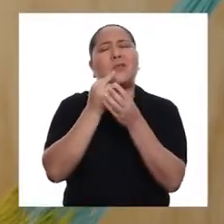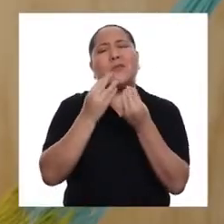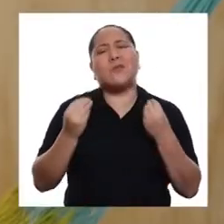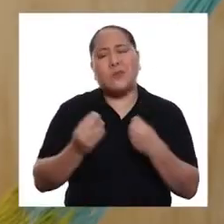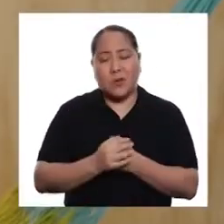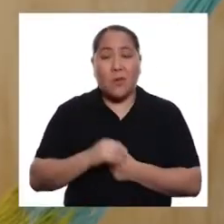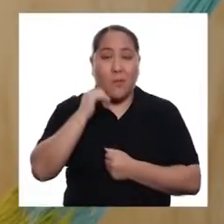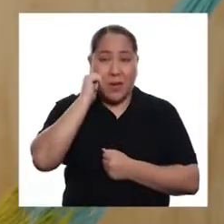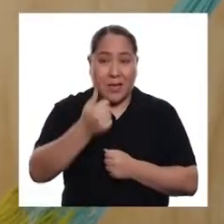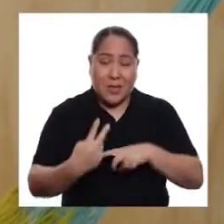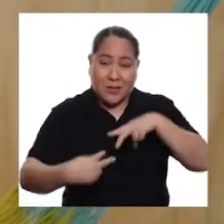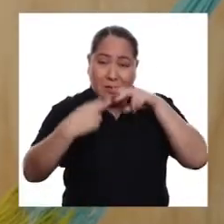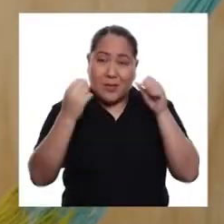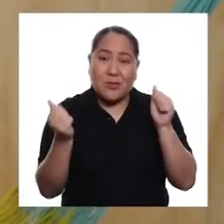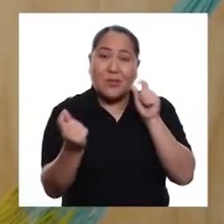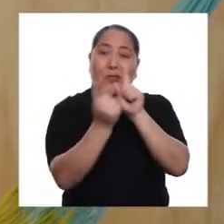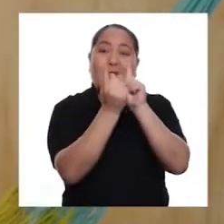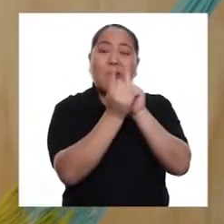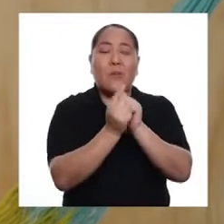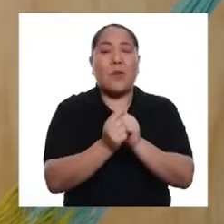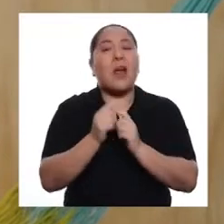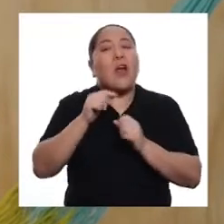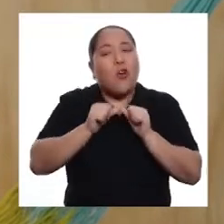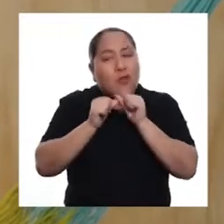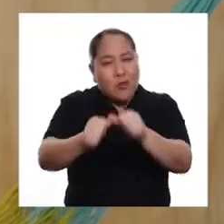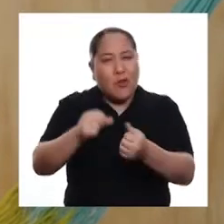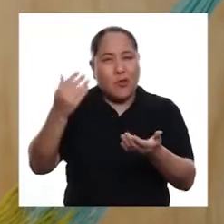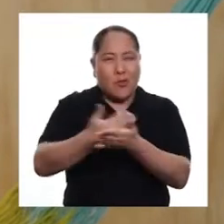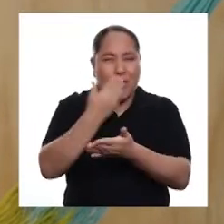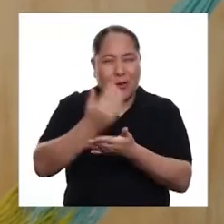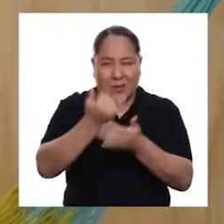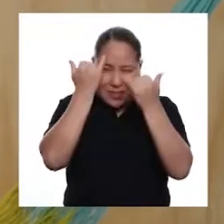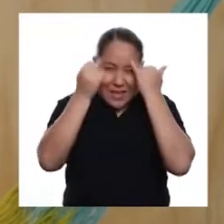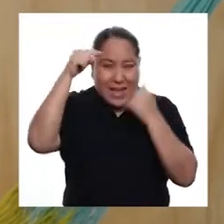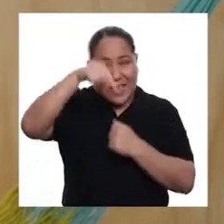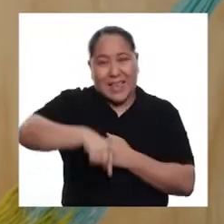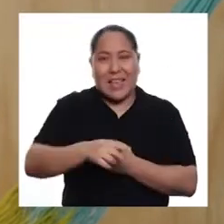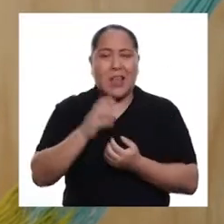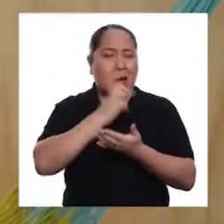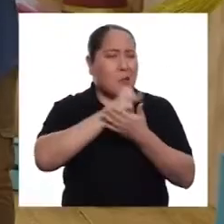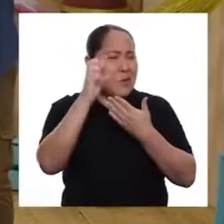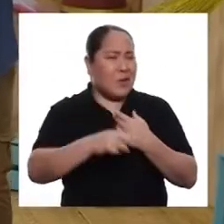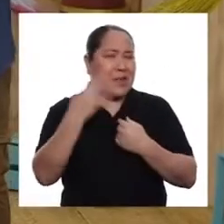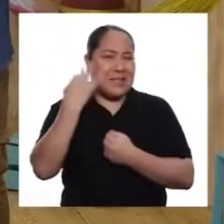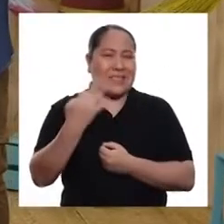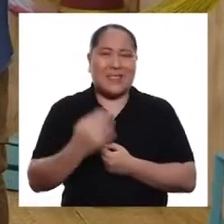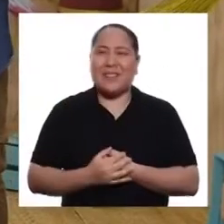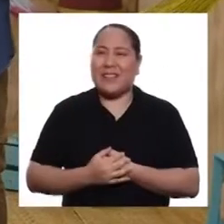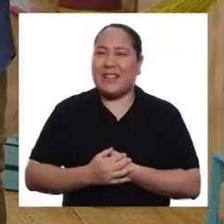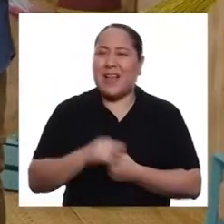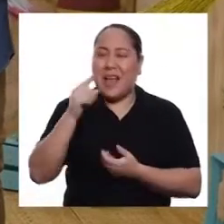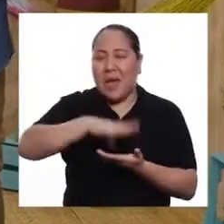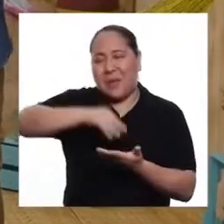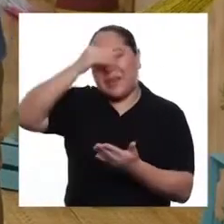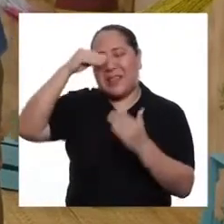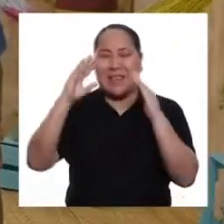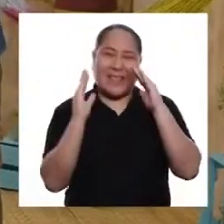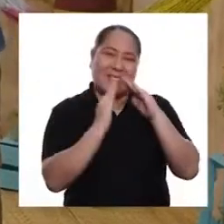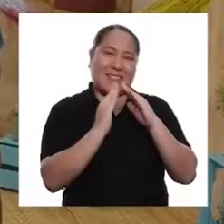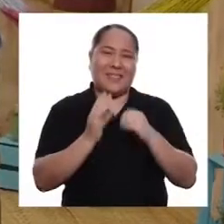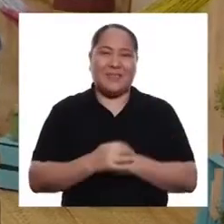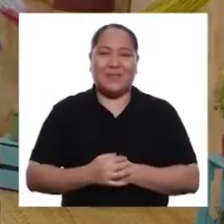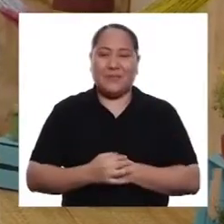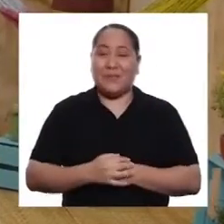¡Cuídense mucho! Mañana nos veremos para continuar con nuevas aventuras aquí... ...en nuestro programa de siempre...